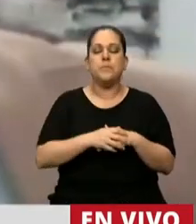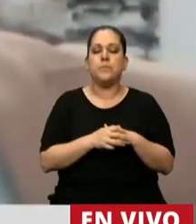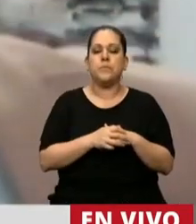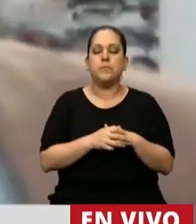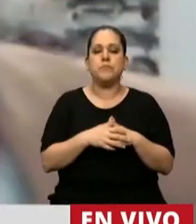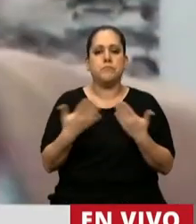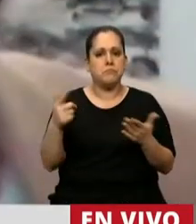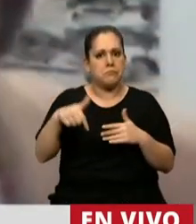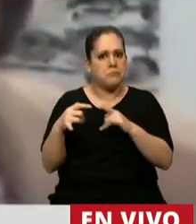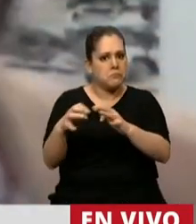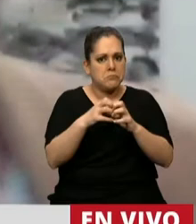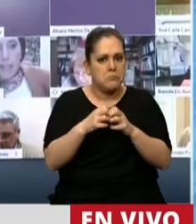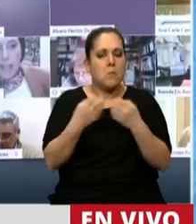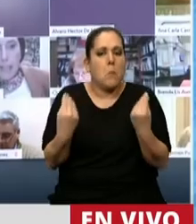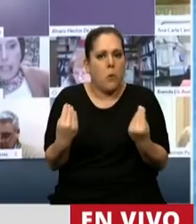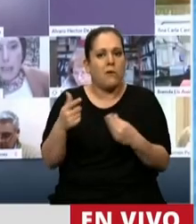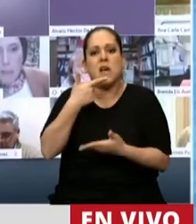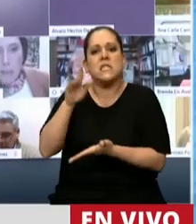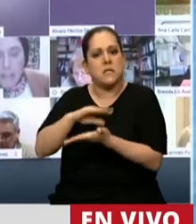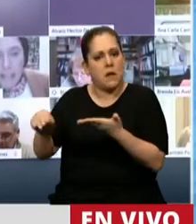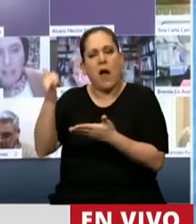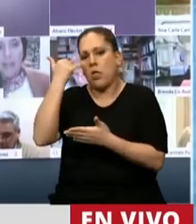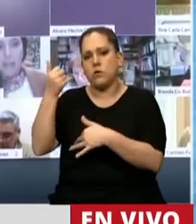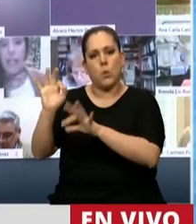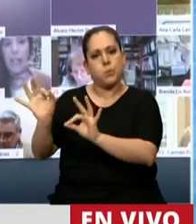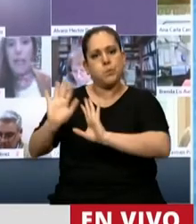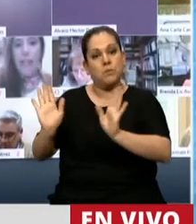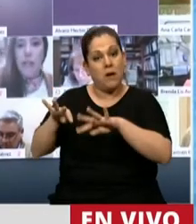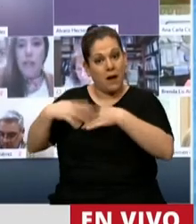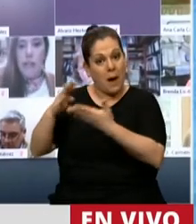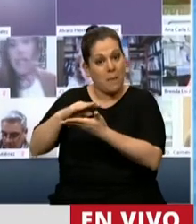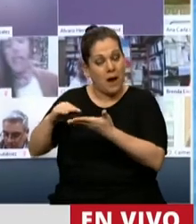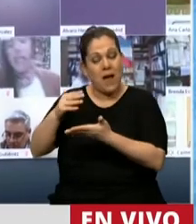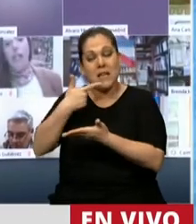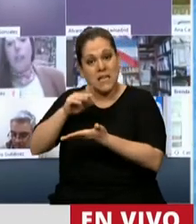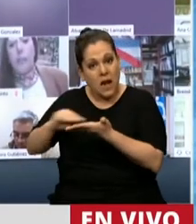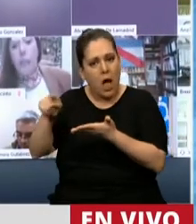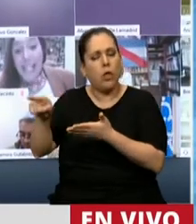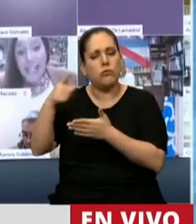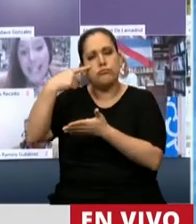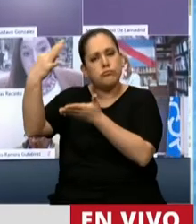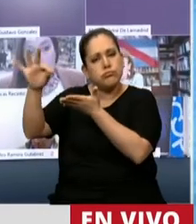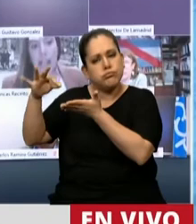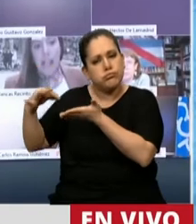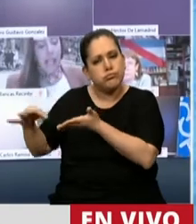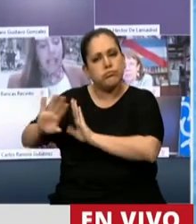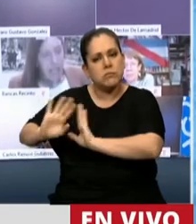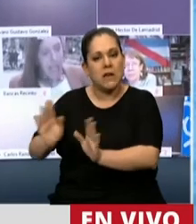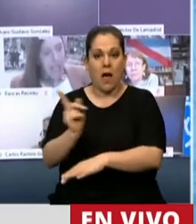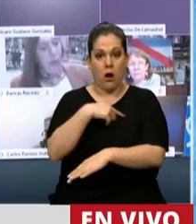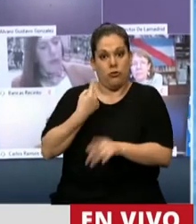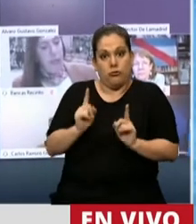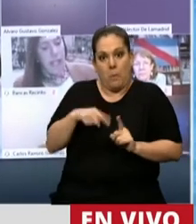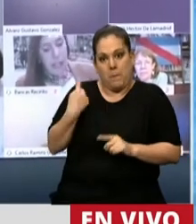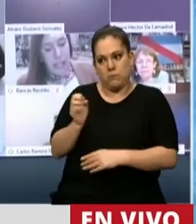parte de lo que le corresponde hacer, ser la Cámara Revisora y una buena iniciativa que había llegado desde nuestra